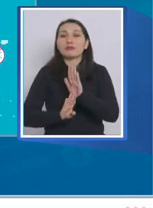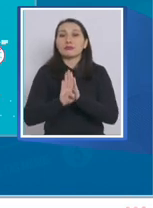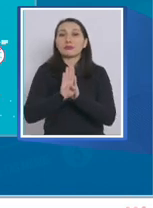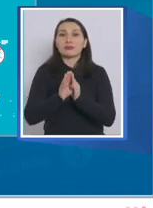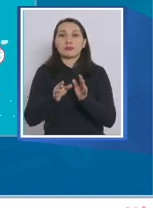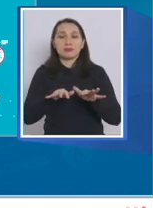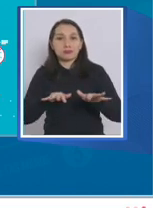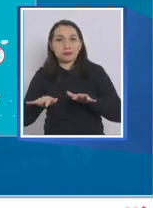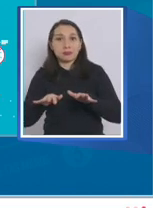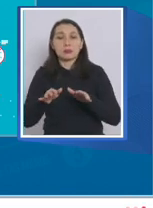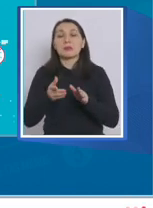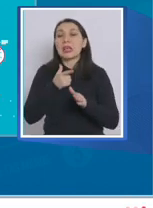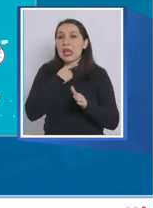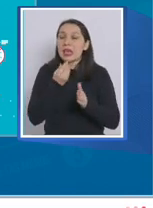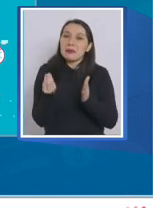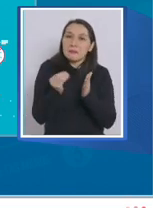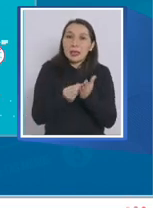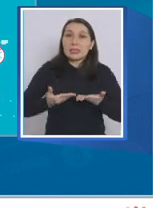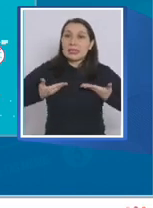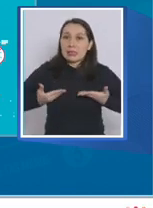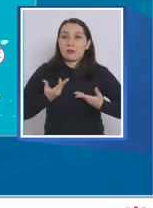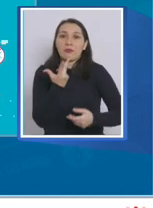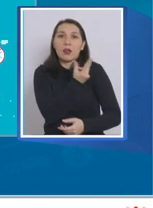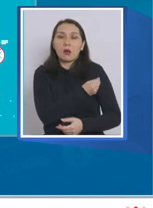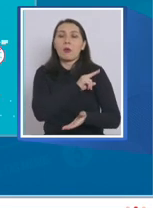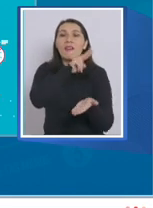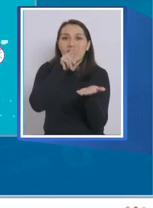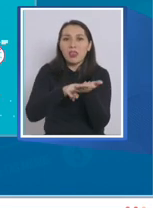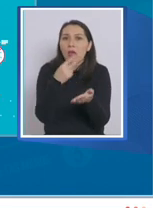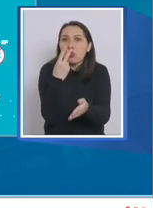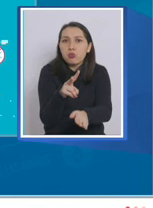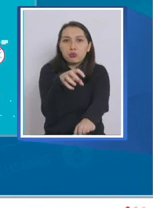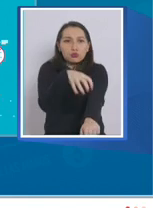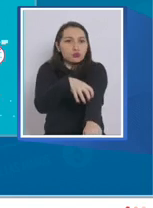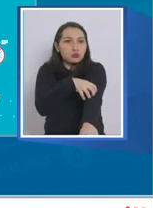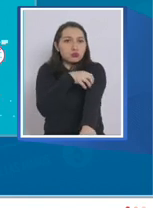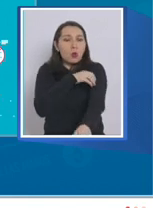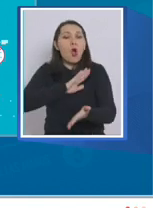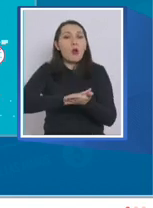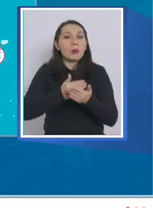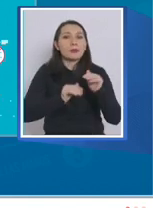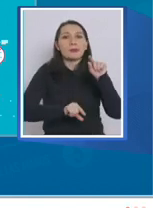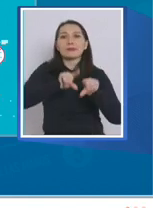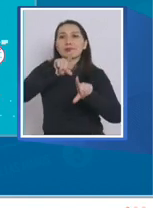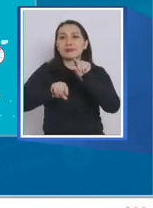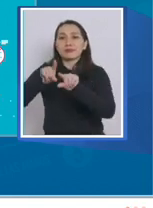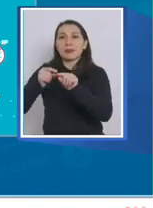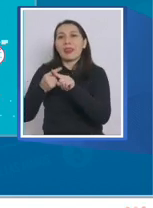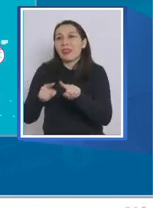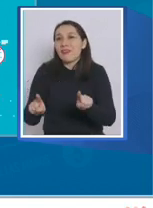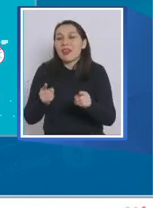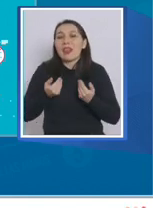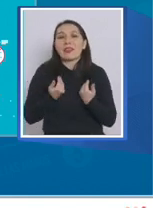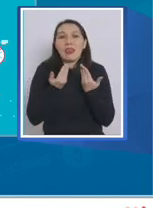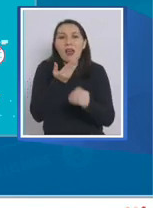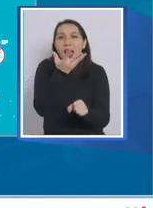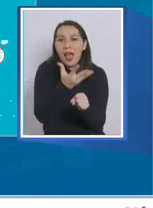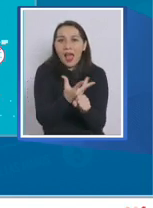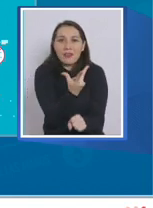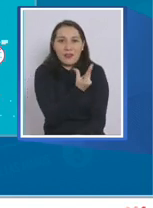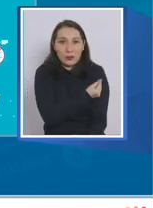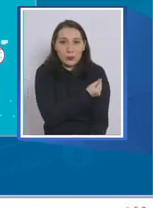Se propone incentivar la vacunación de acuerdo con realidades regionales, dada la variabilidad en la cobertura de vacunación.